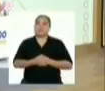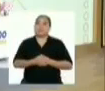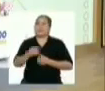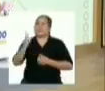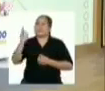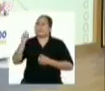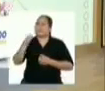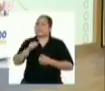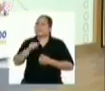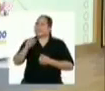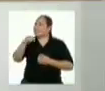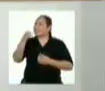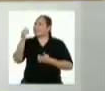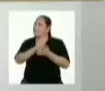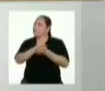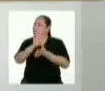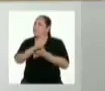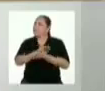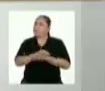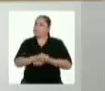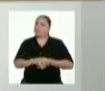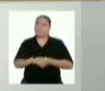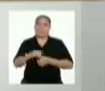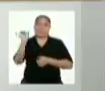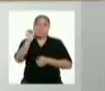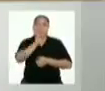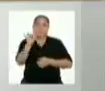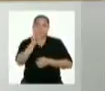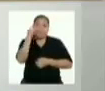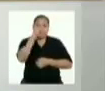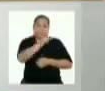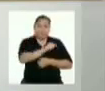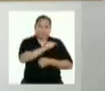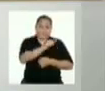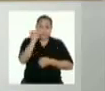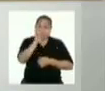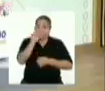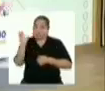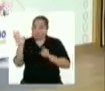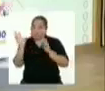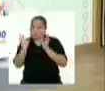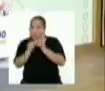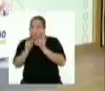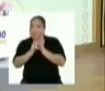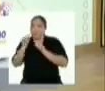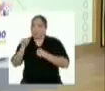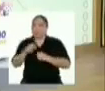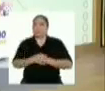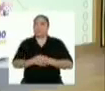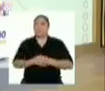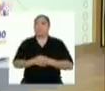Profesora, ¿y qué hago con la otra hoja? Ahora, hay que seguir exactamente los mismos pasos.